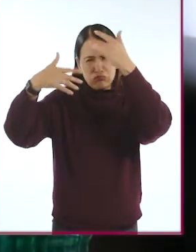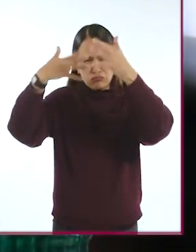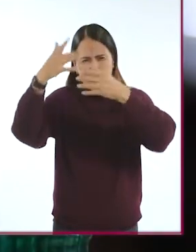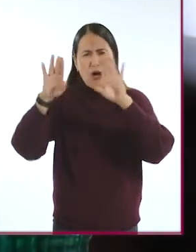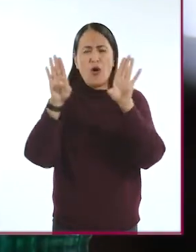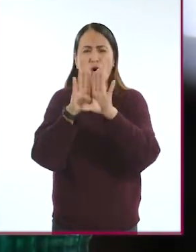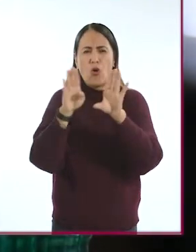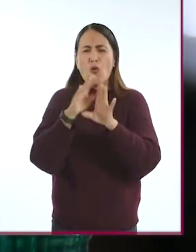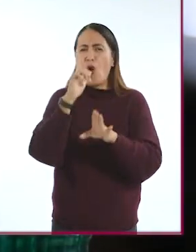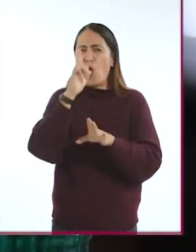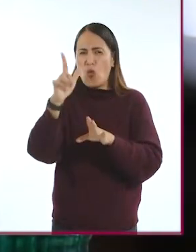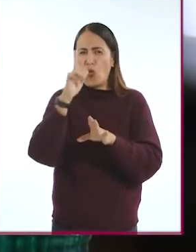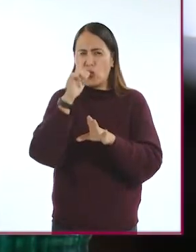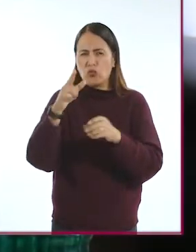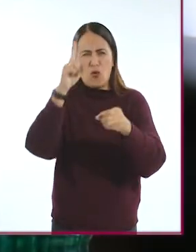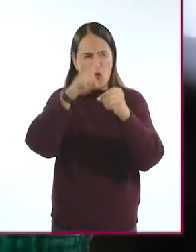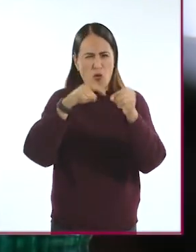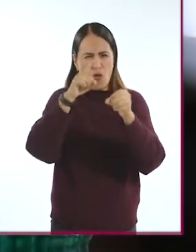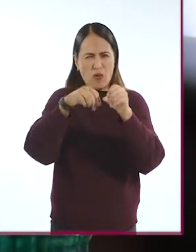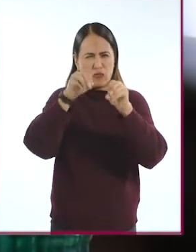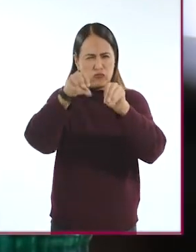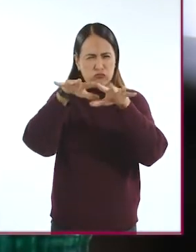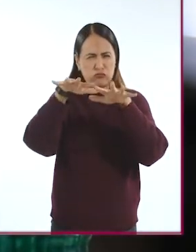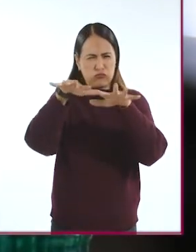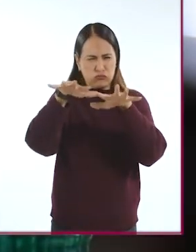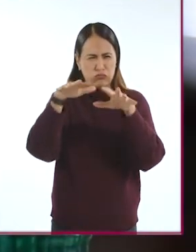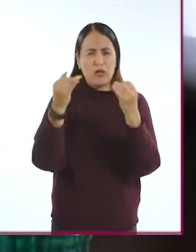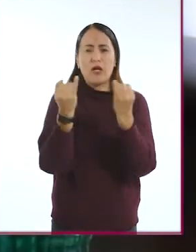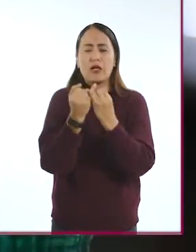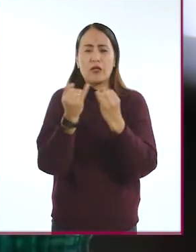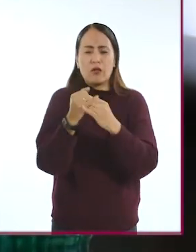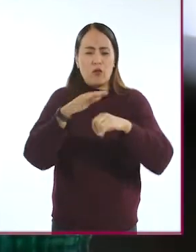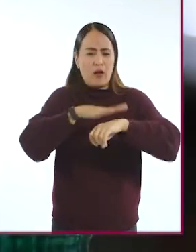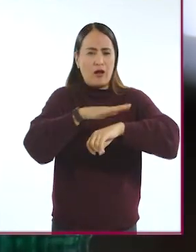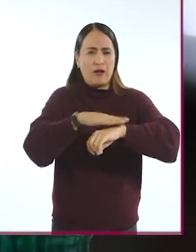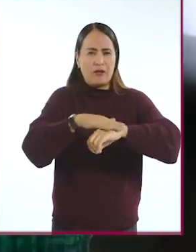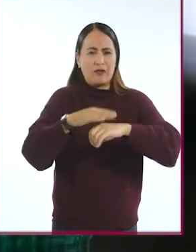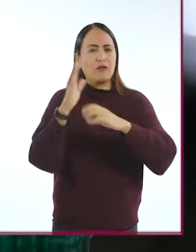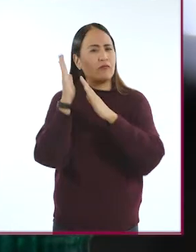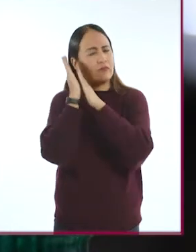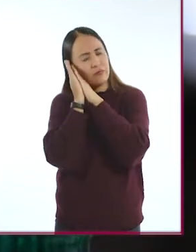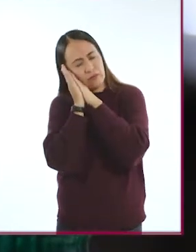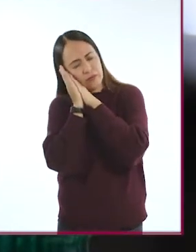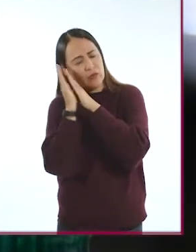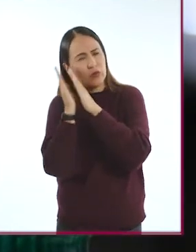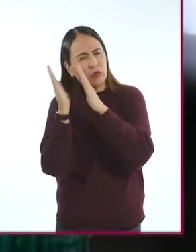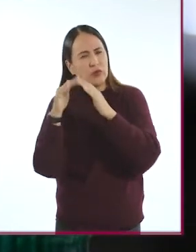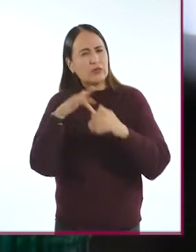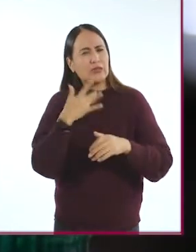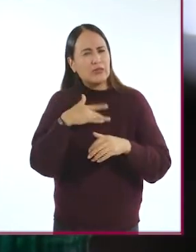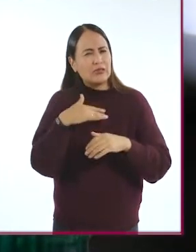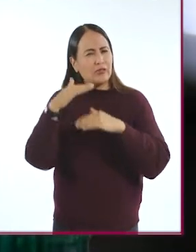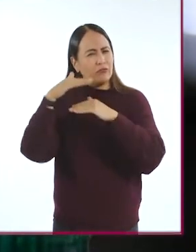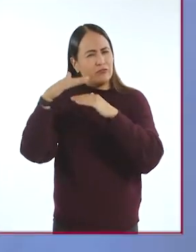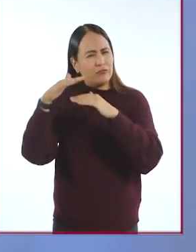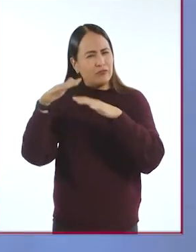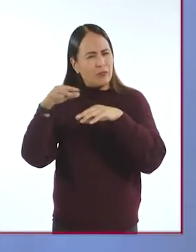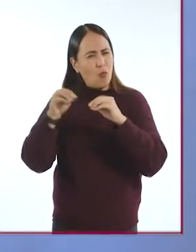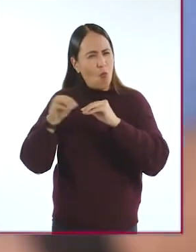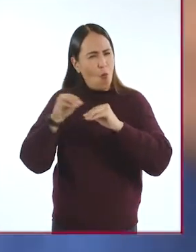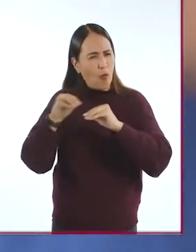mediante luces estroboscópicas intermitentes o hasta almohadillas vibradoras que se colocan debajo de la almohada.